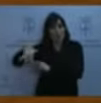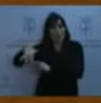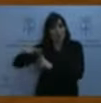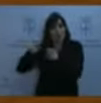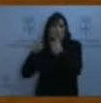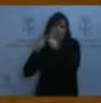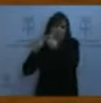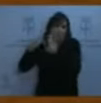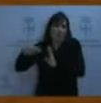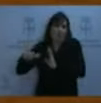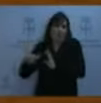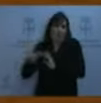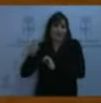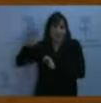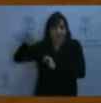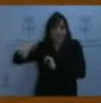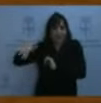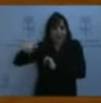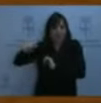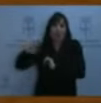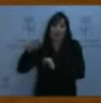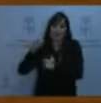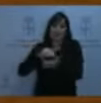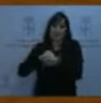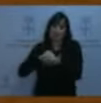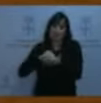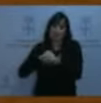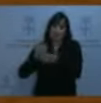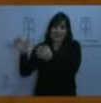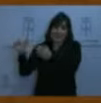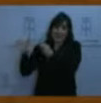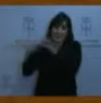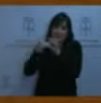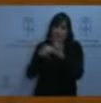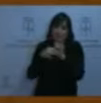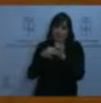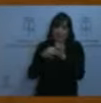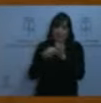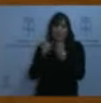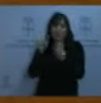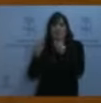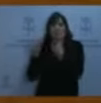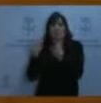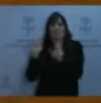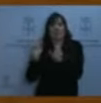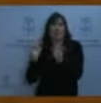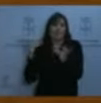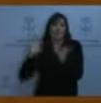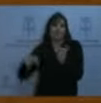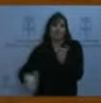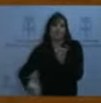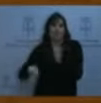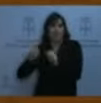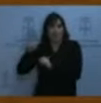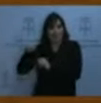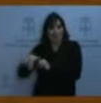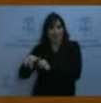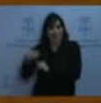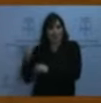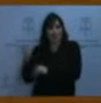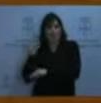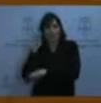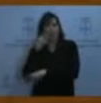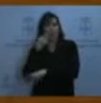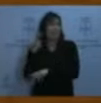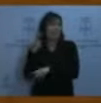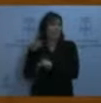casos también con la burguesía catalana, ha estado mirando de reojo la situación que había en el País Vasco. Y se